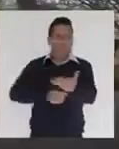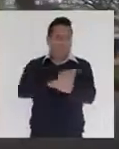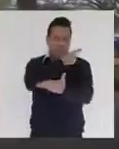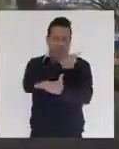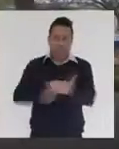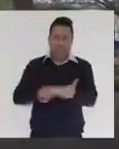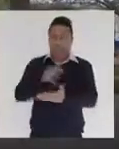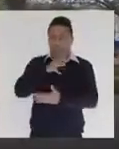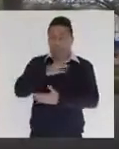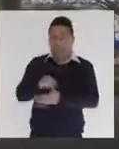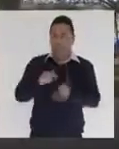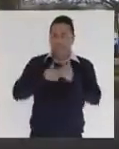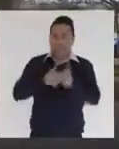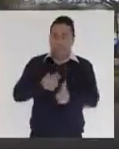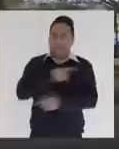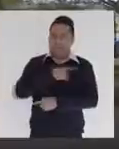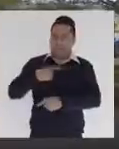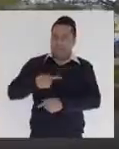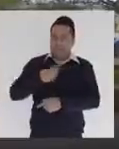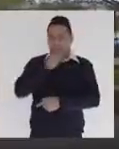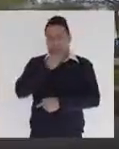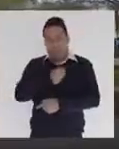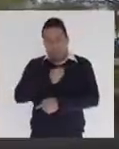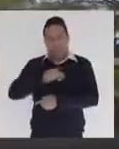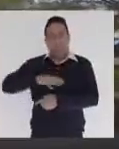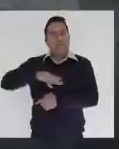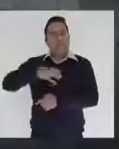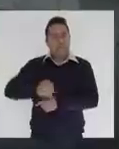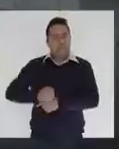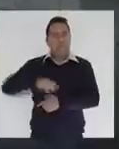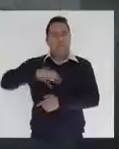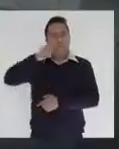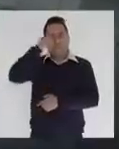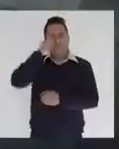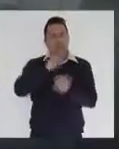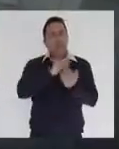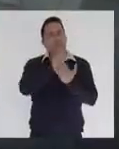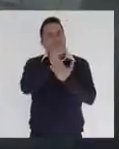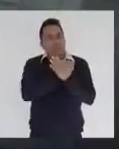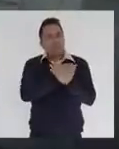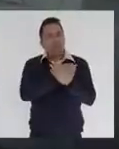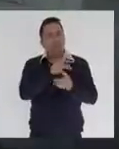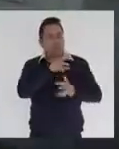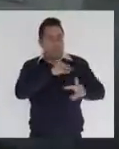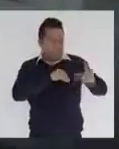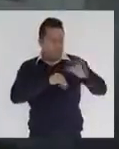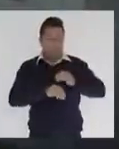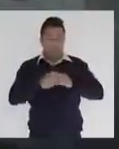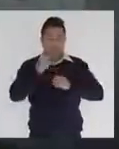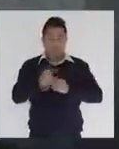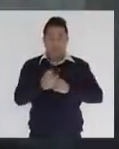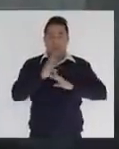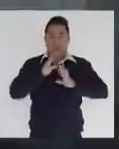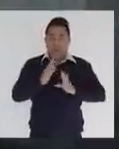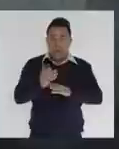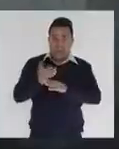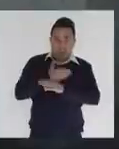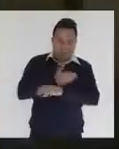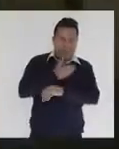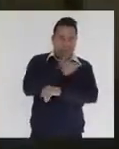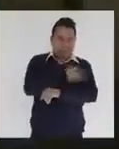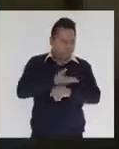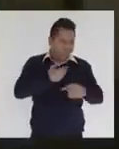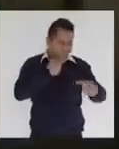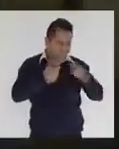Debemos continuar haciendo esfuerzos para evitar contagiarnos. Por eso, hemos preparado para